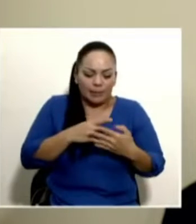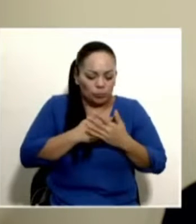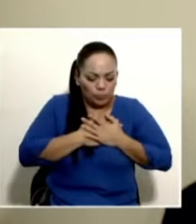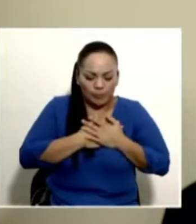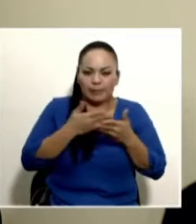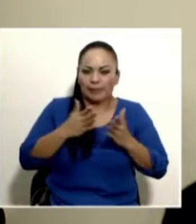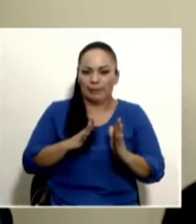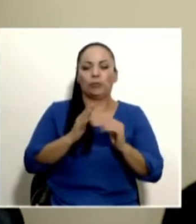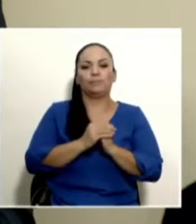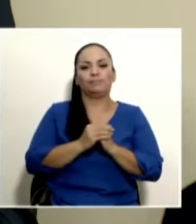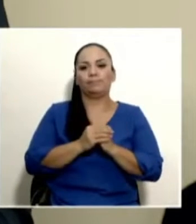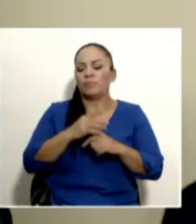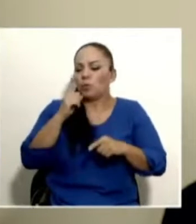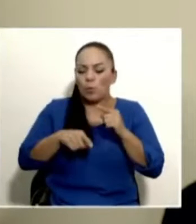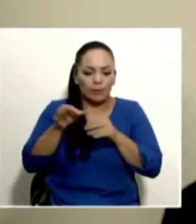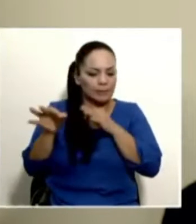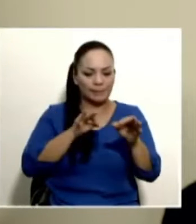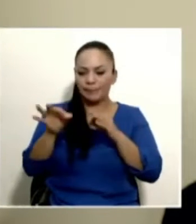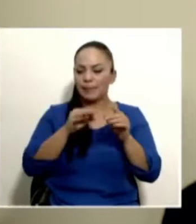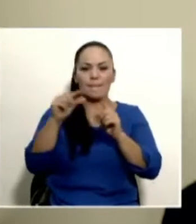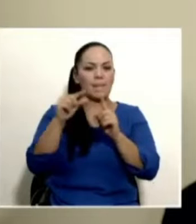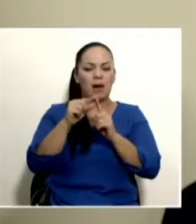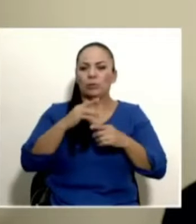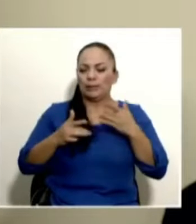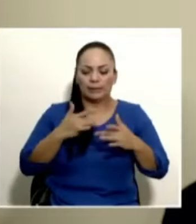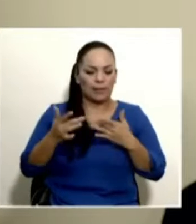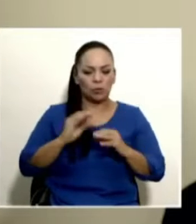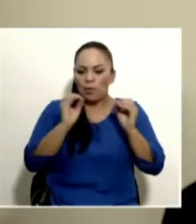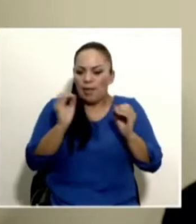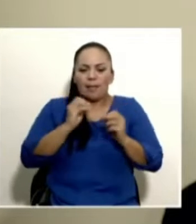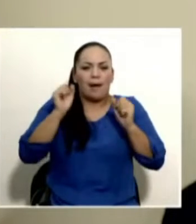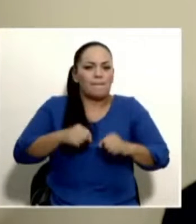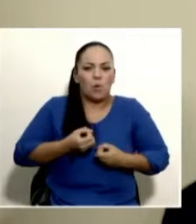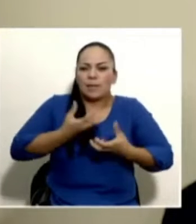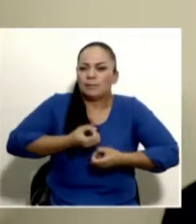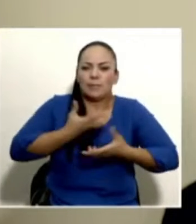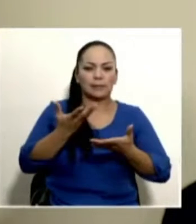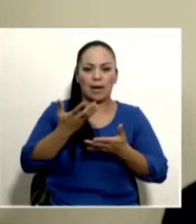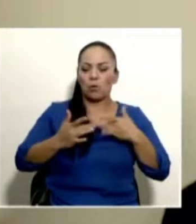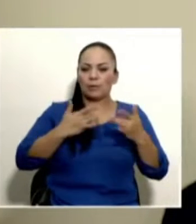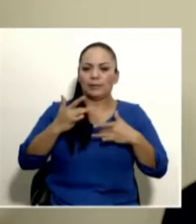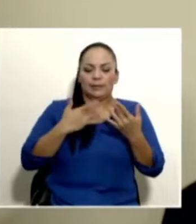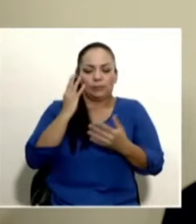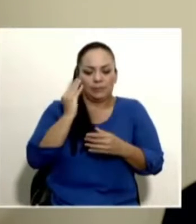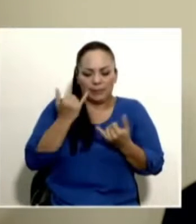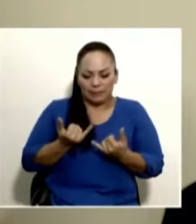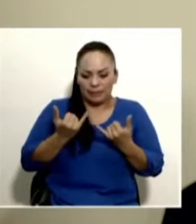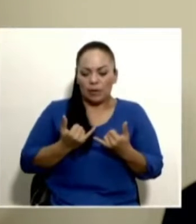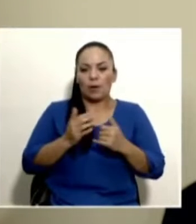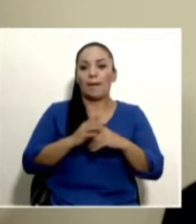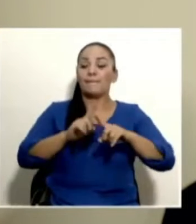Se quedan cortas las palabras. Nada puede expresar lo que estamos viviendo. Sin embargo,